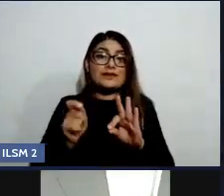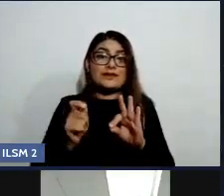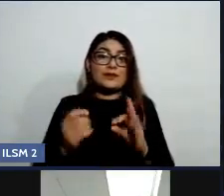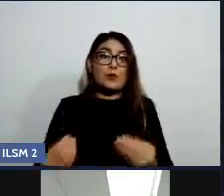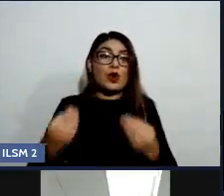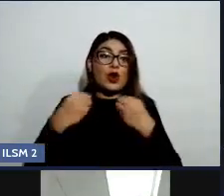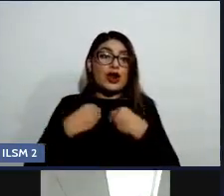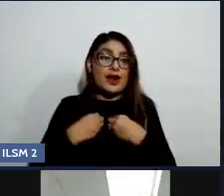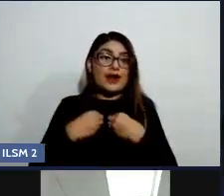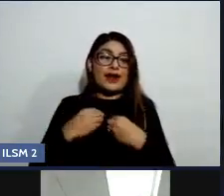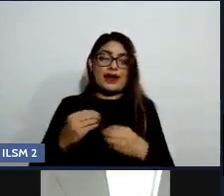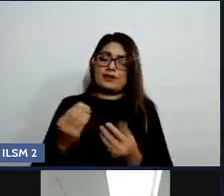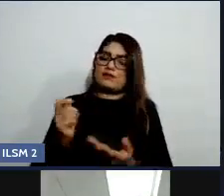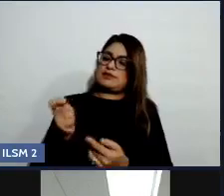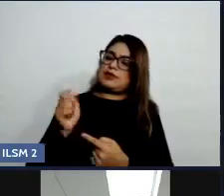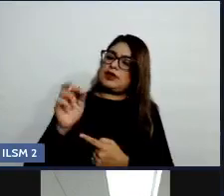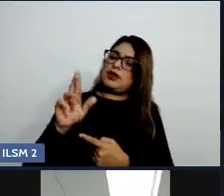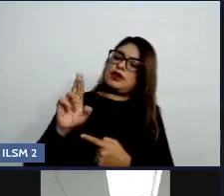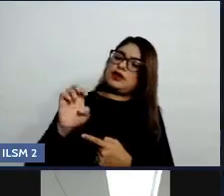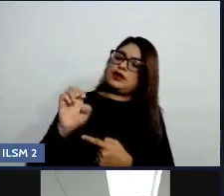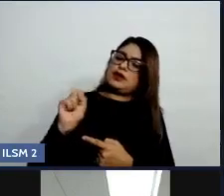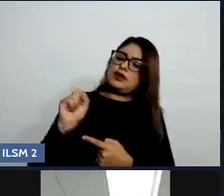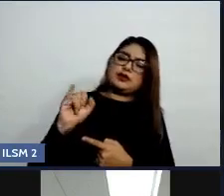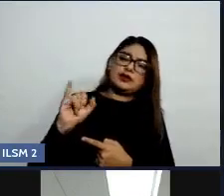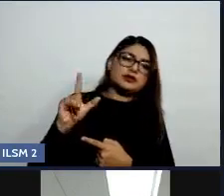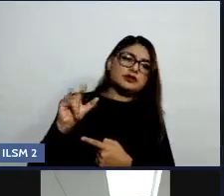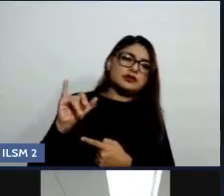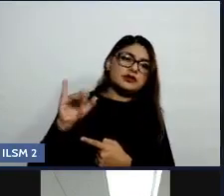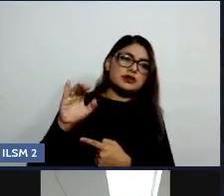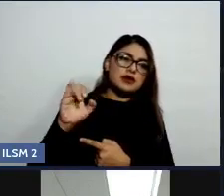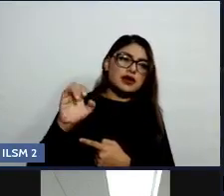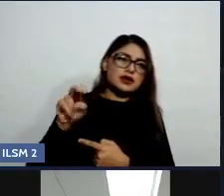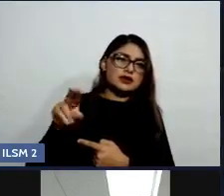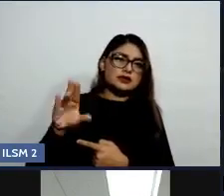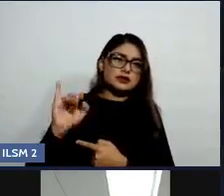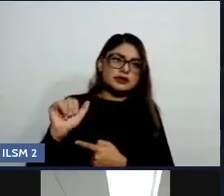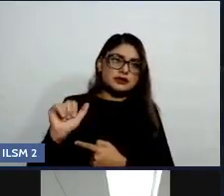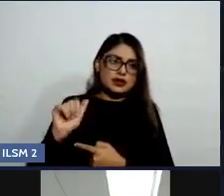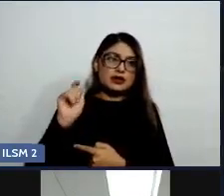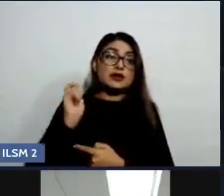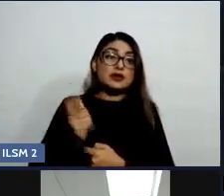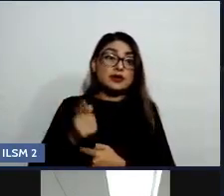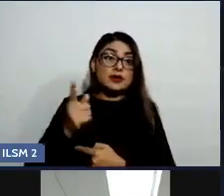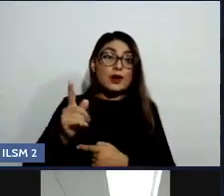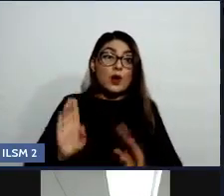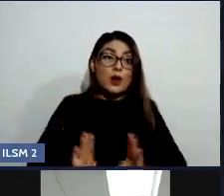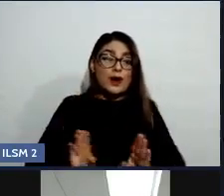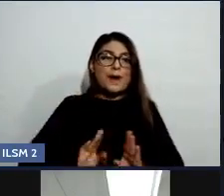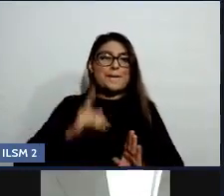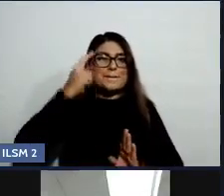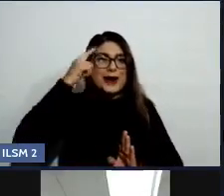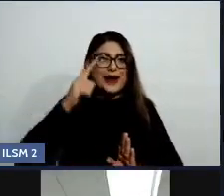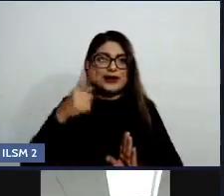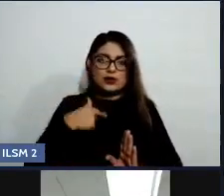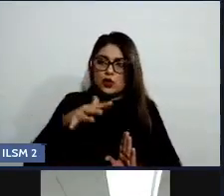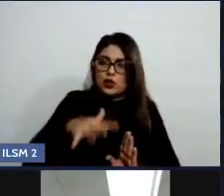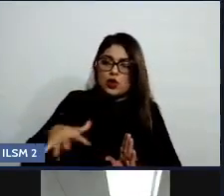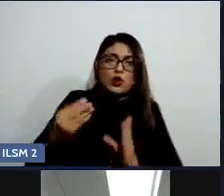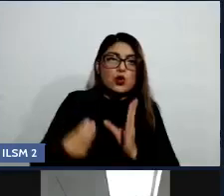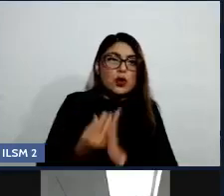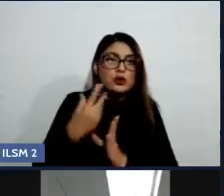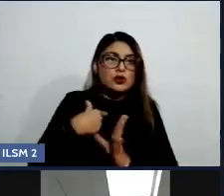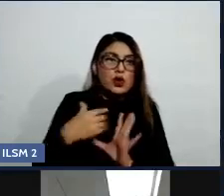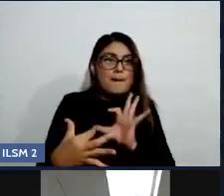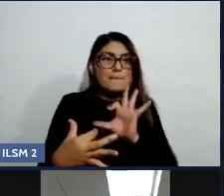capacidad para adaptarme a las situaciones que me van pasando, ¿no? Sobre todas estas situaciones complicadas de pronto,